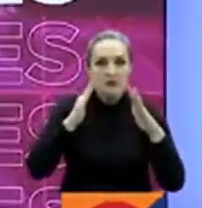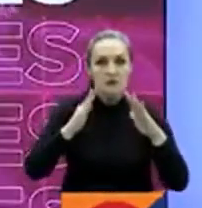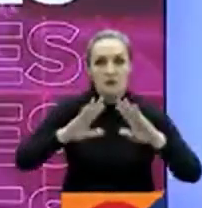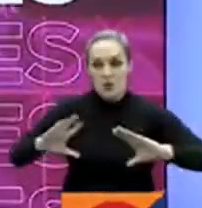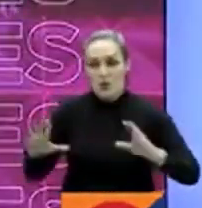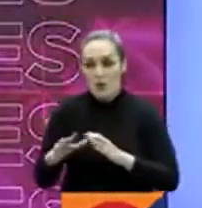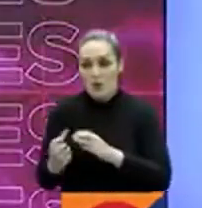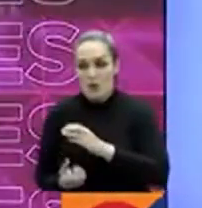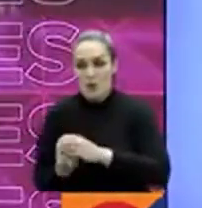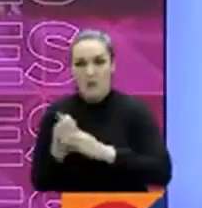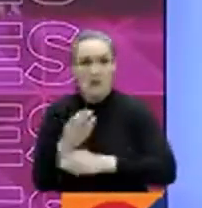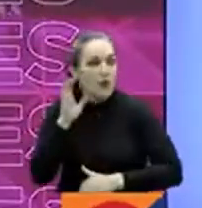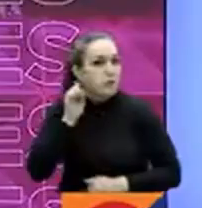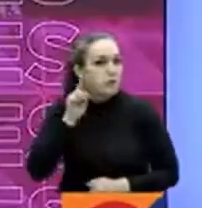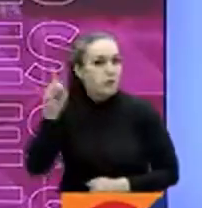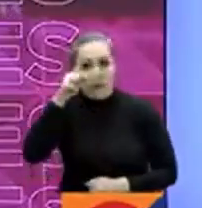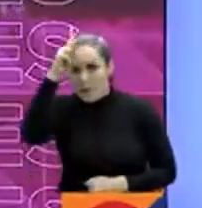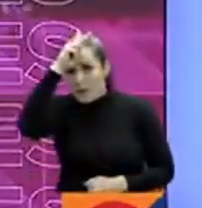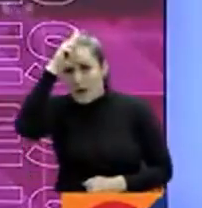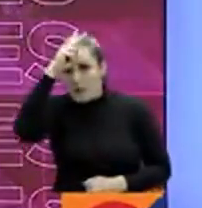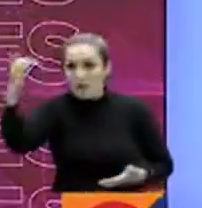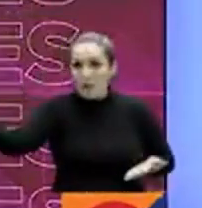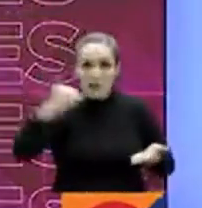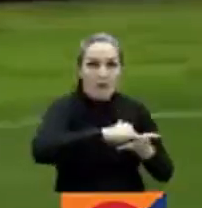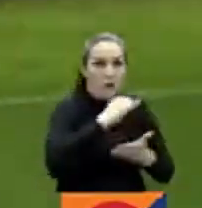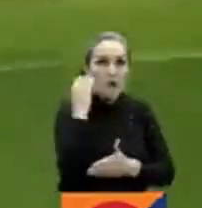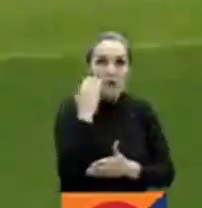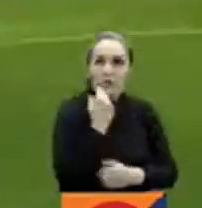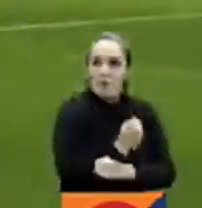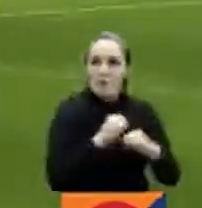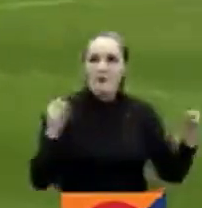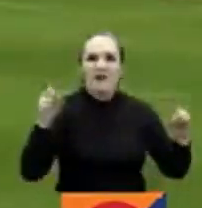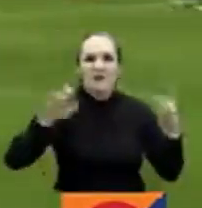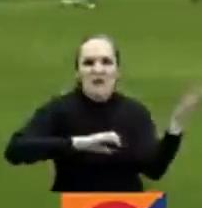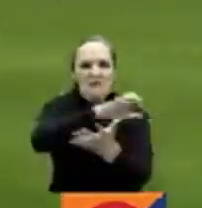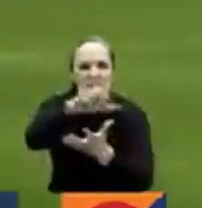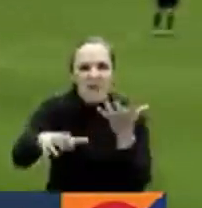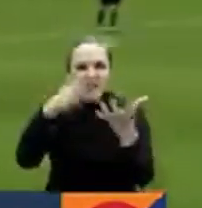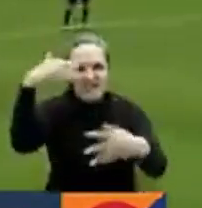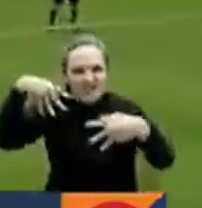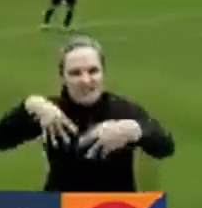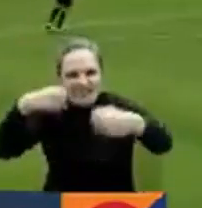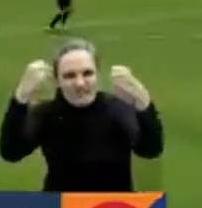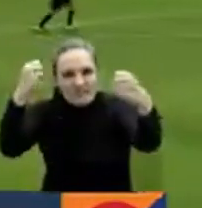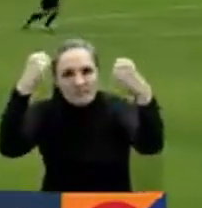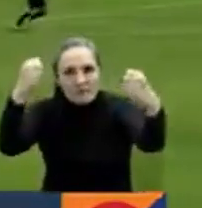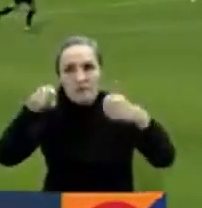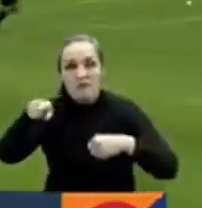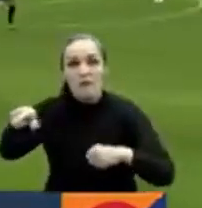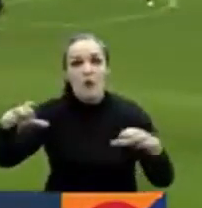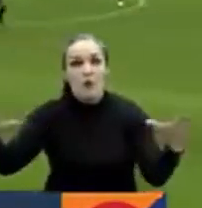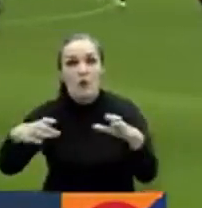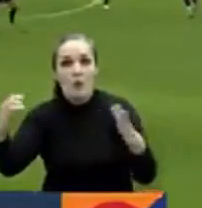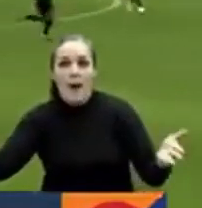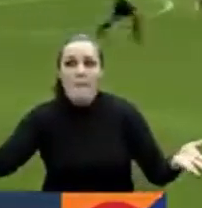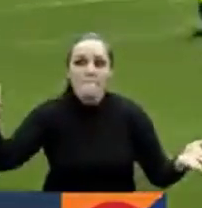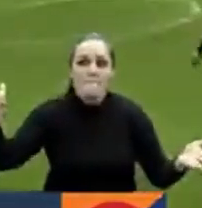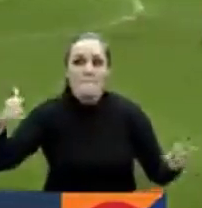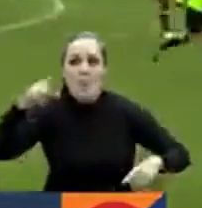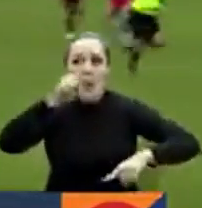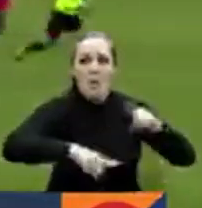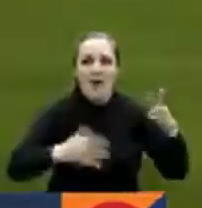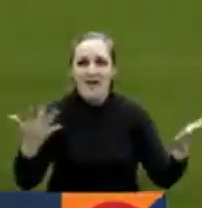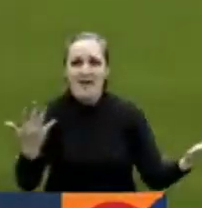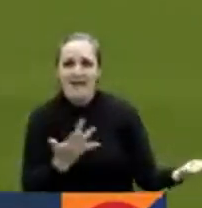Pasto está en Perú y no ha podido volver a Colombia por la situación de orden público que se vive en este país. En un video, jugadores